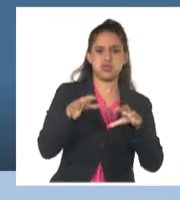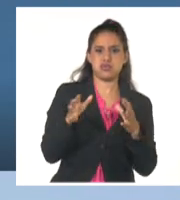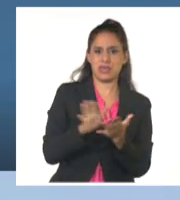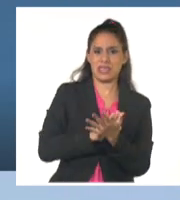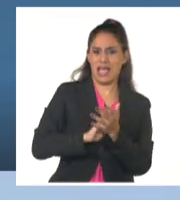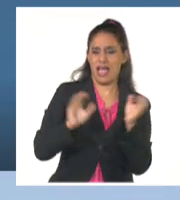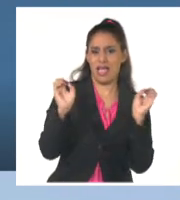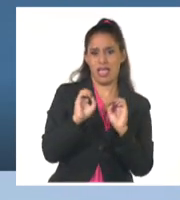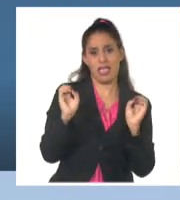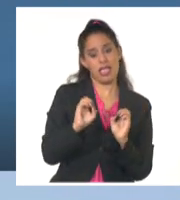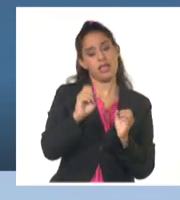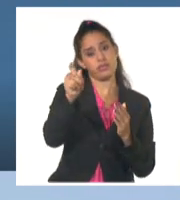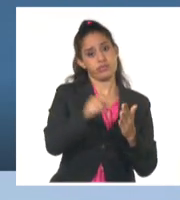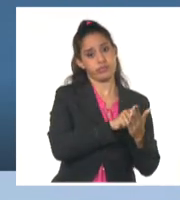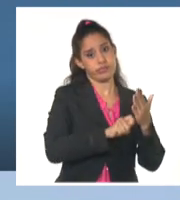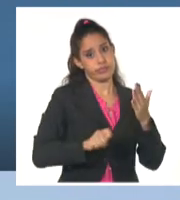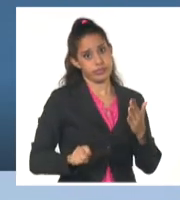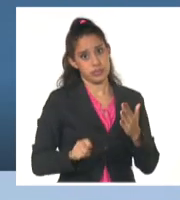vehículos y la ocurrencia de accidentes viales.